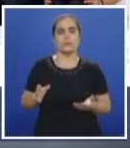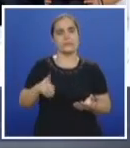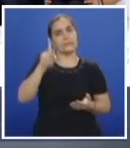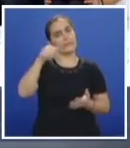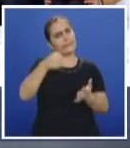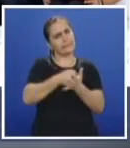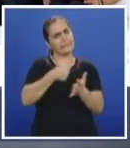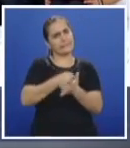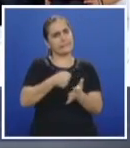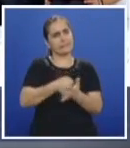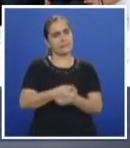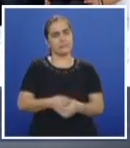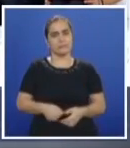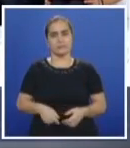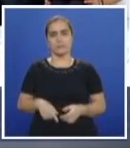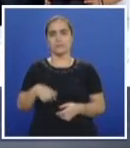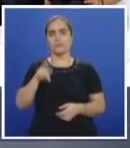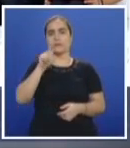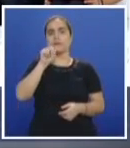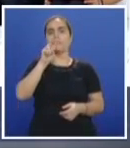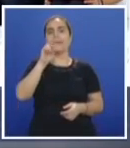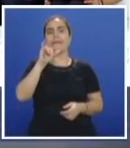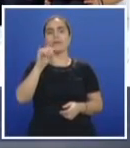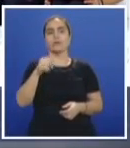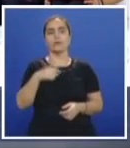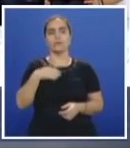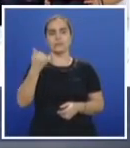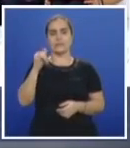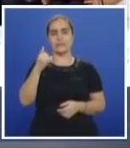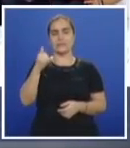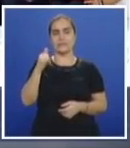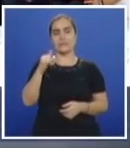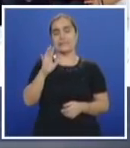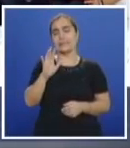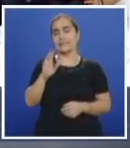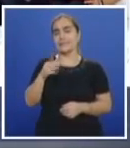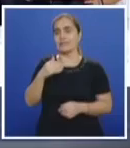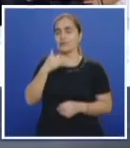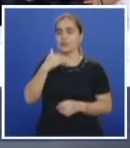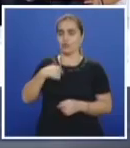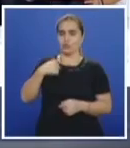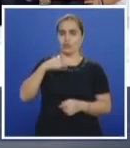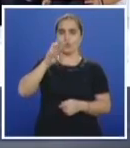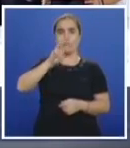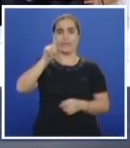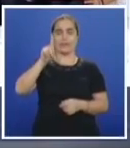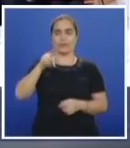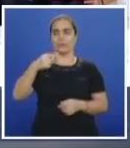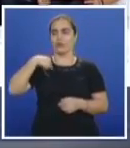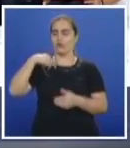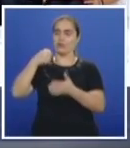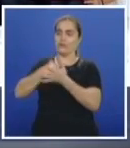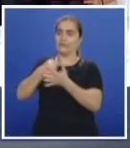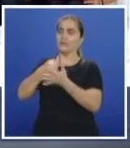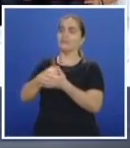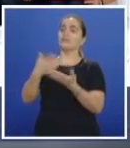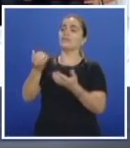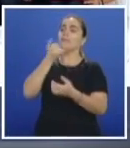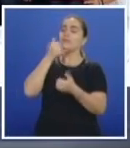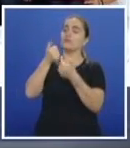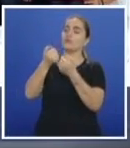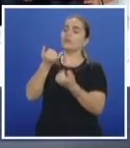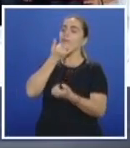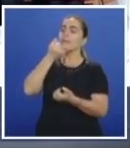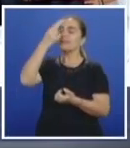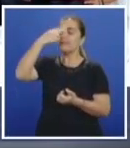presión. Entonces, ¿y Flavio? Yo ya le estoy dando la historia. Yo tengo 31. nosotros todos los días le damos lor a Flavio, aquí hubo la novia,